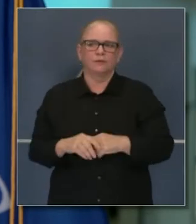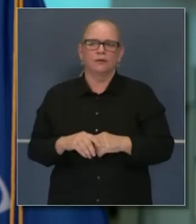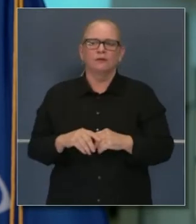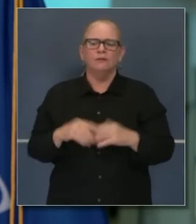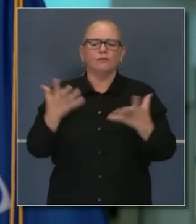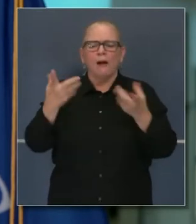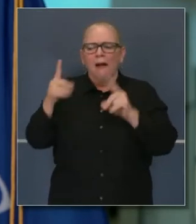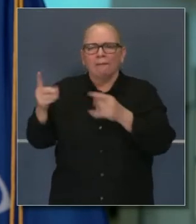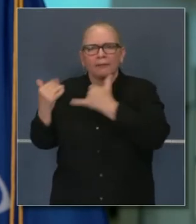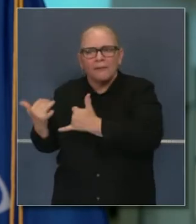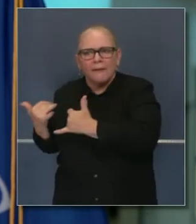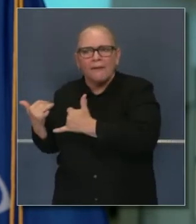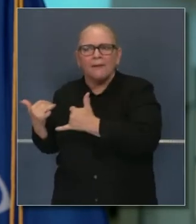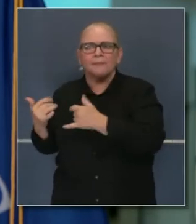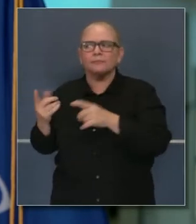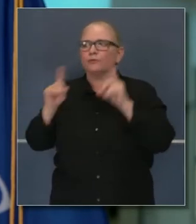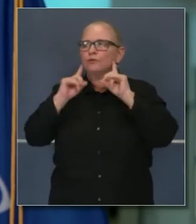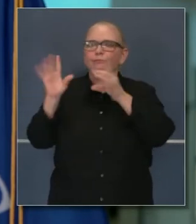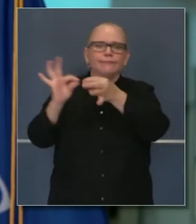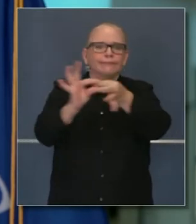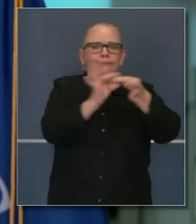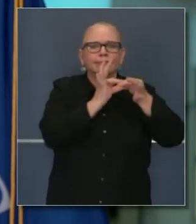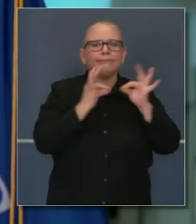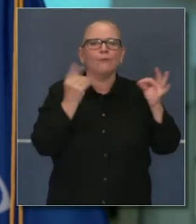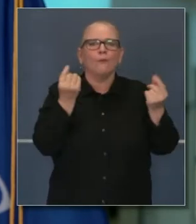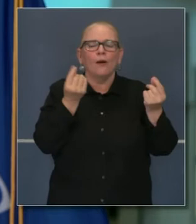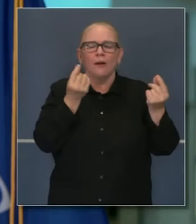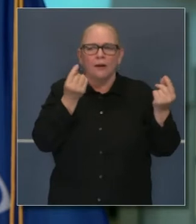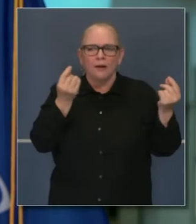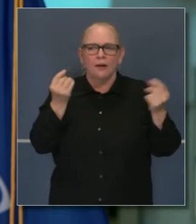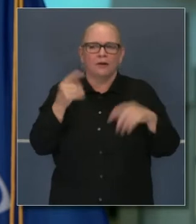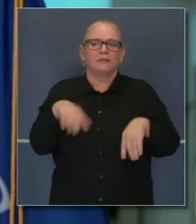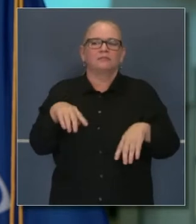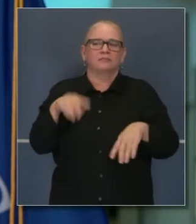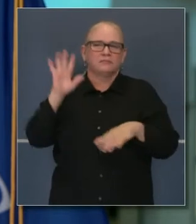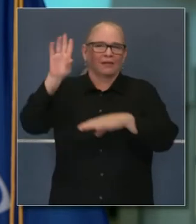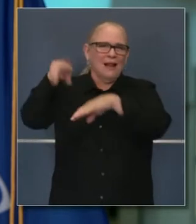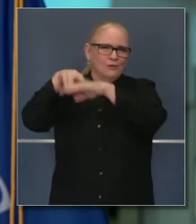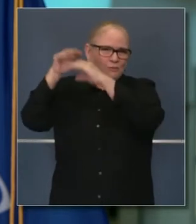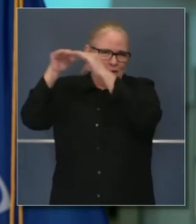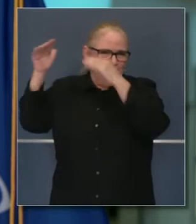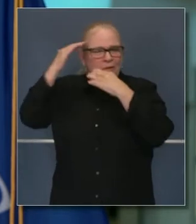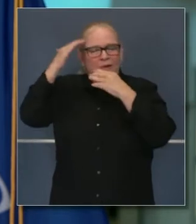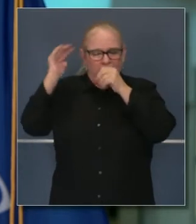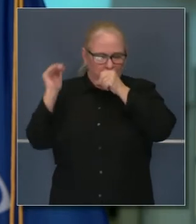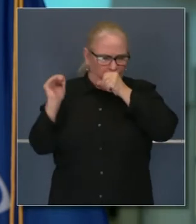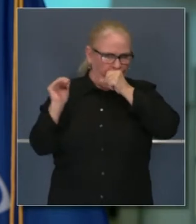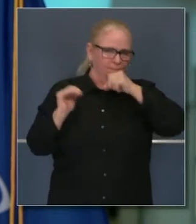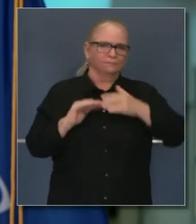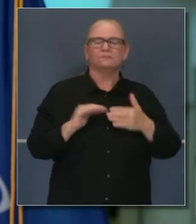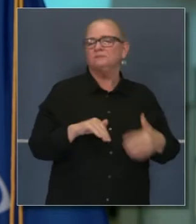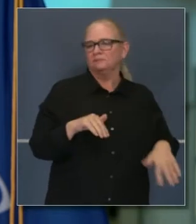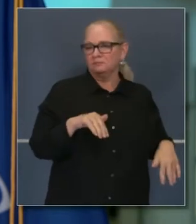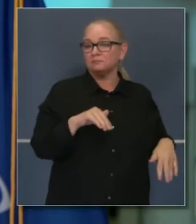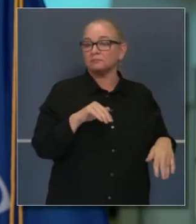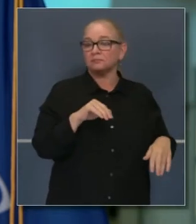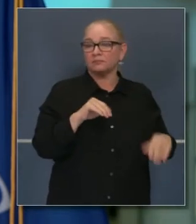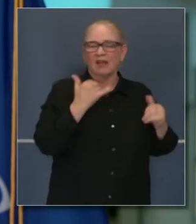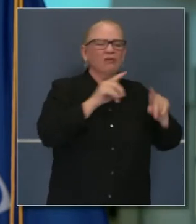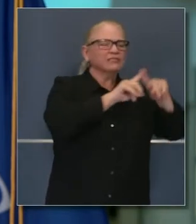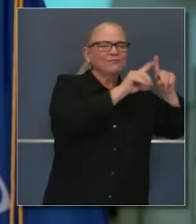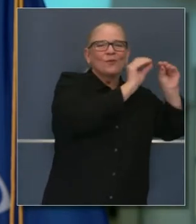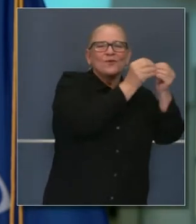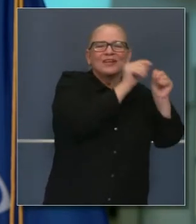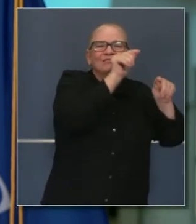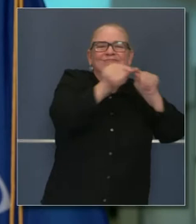una reseña en cuanto a dónde creemos que estamos y de acuerdo a lo que se dice en la prensa nacional y aseveraciones hechas por un número de